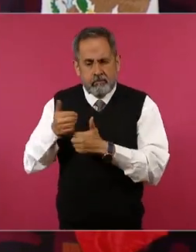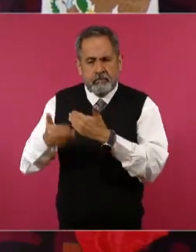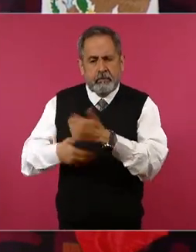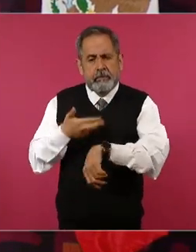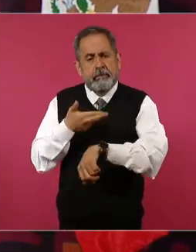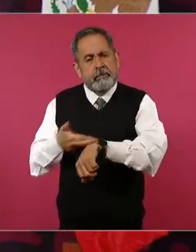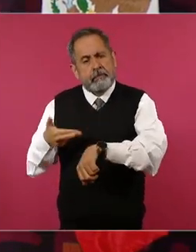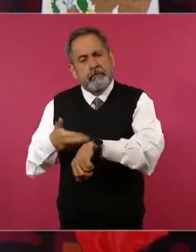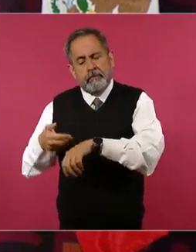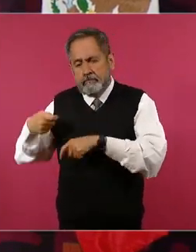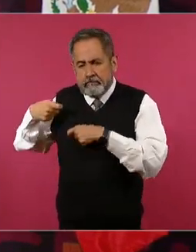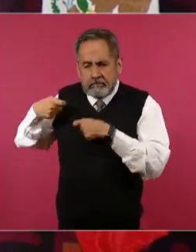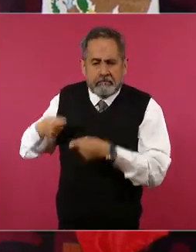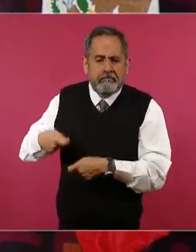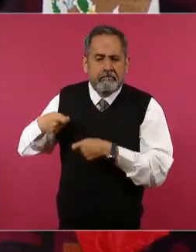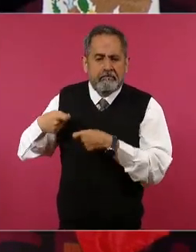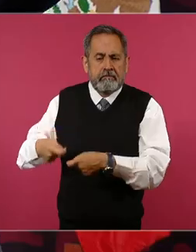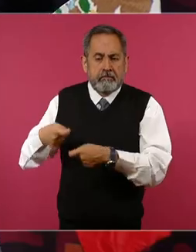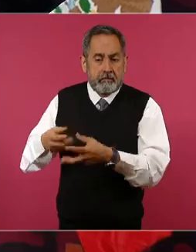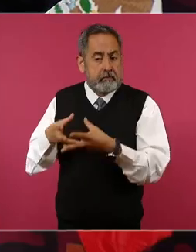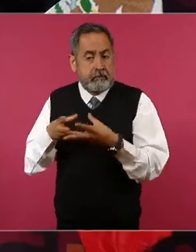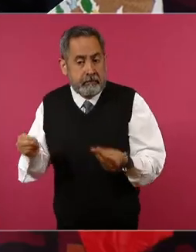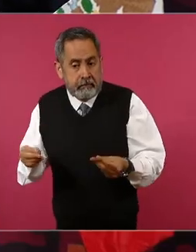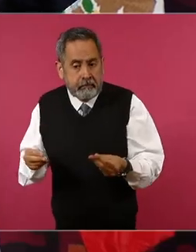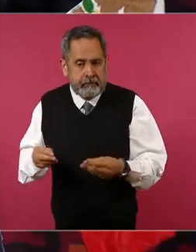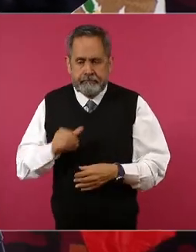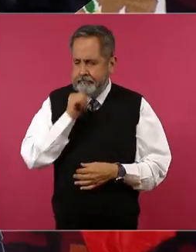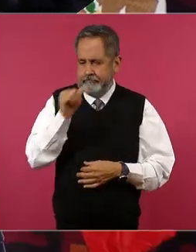y no han desaparecido